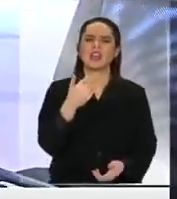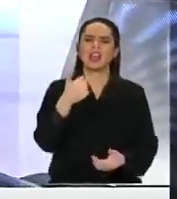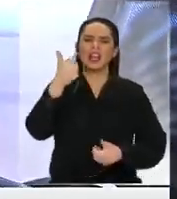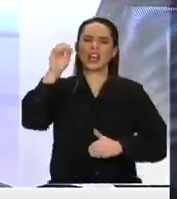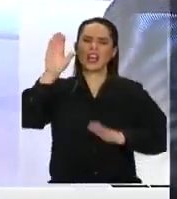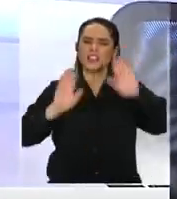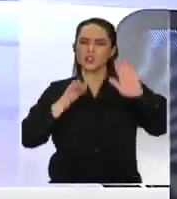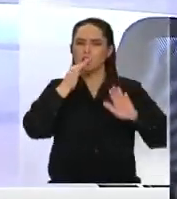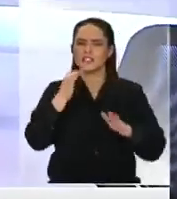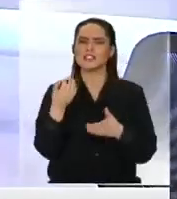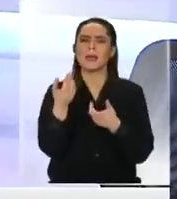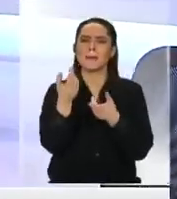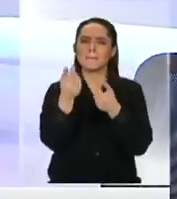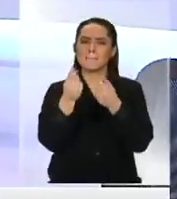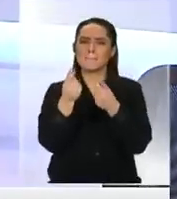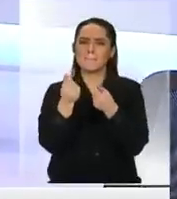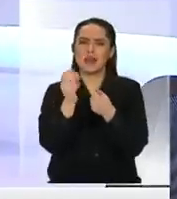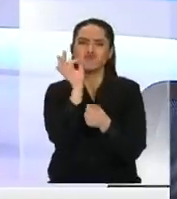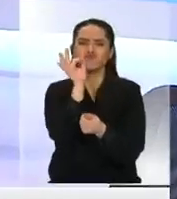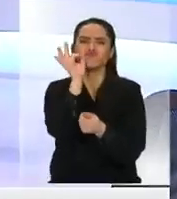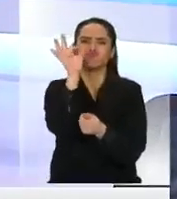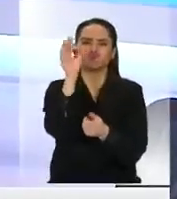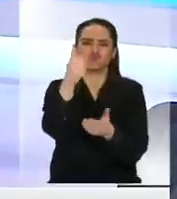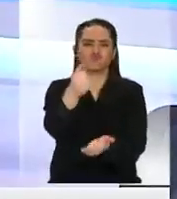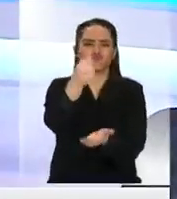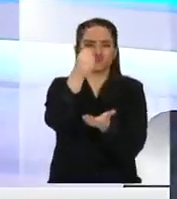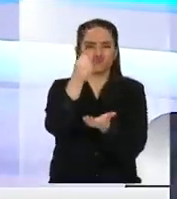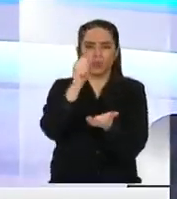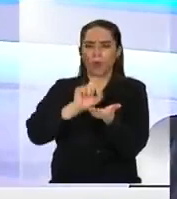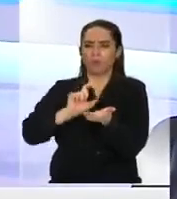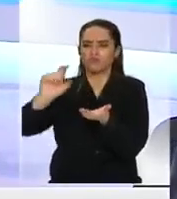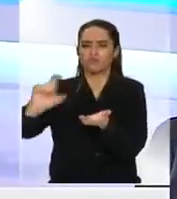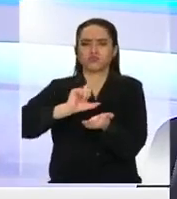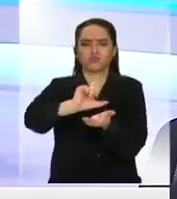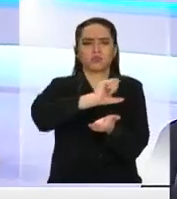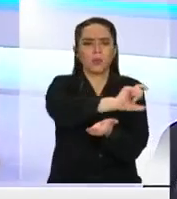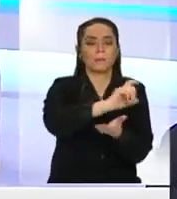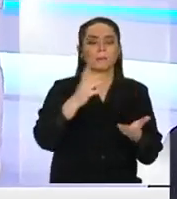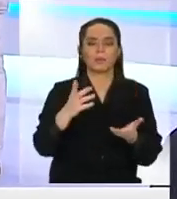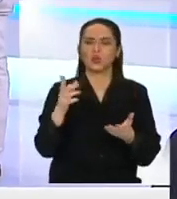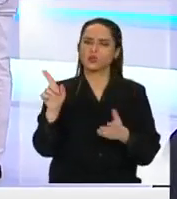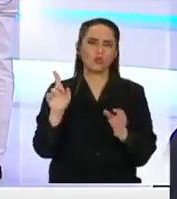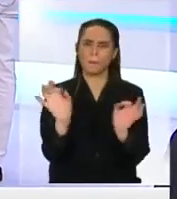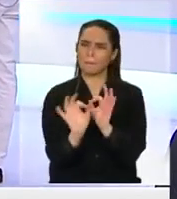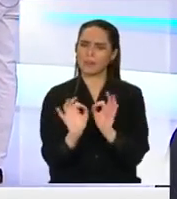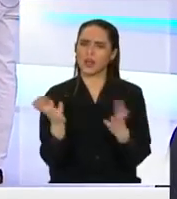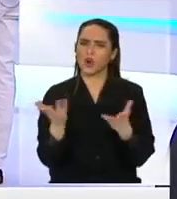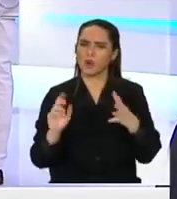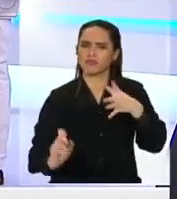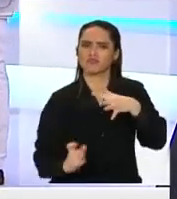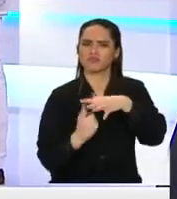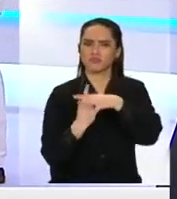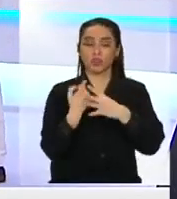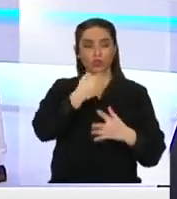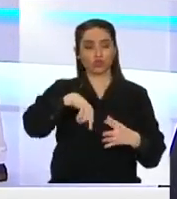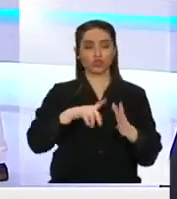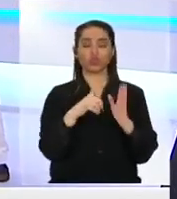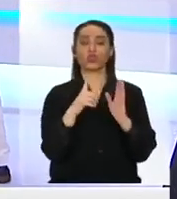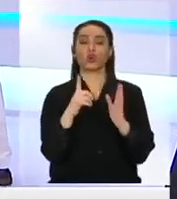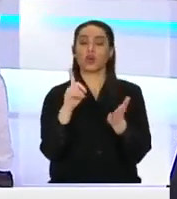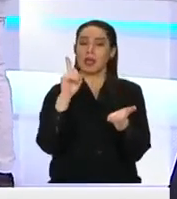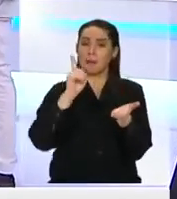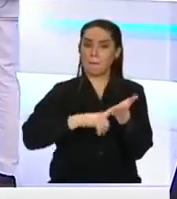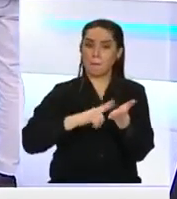riqueza, pero no de generarla. Aparte de subir impuestos, que pagamos los que producimos y no el Estado,